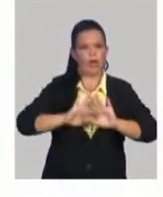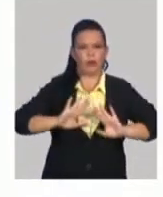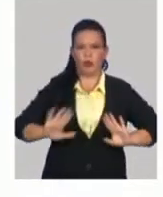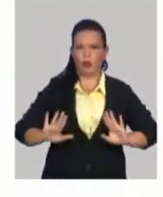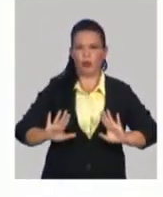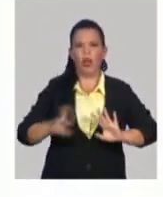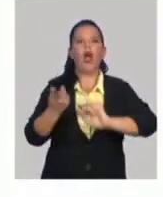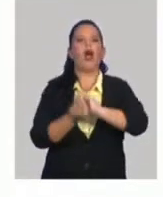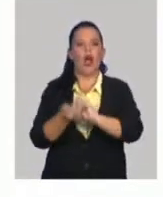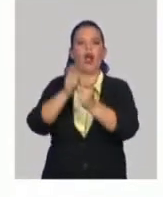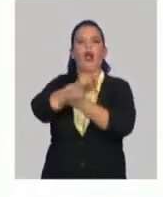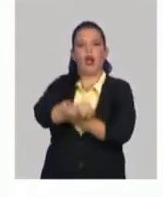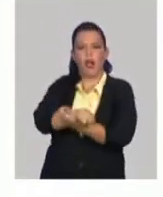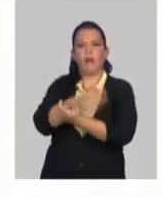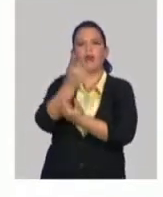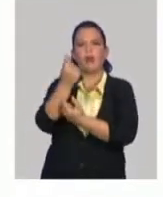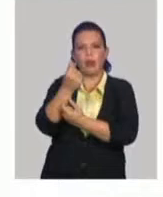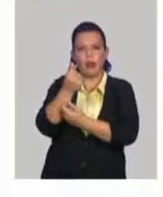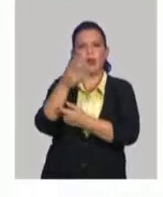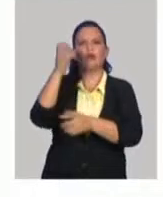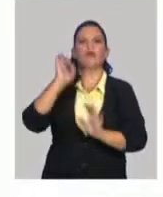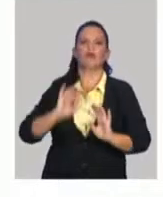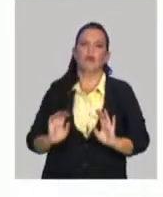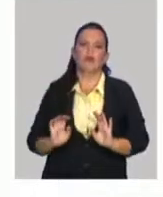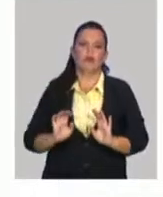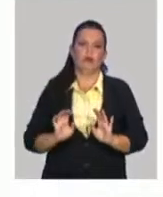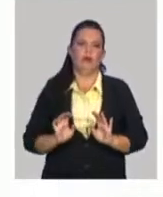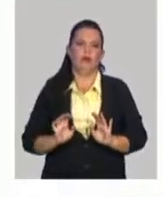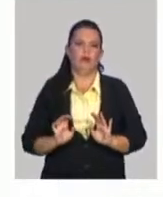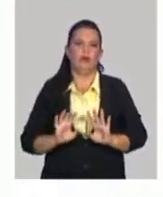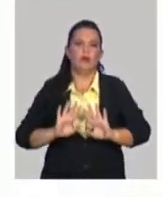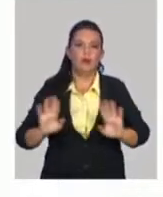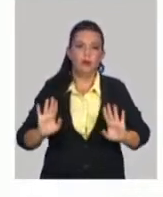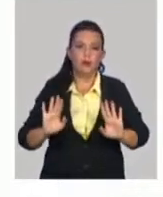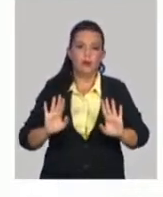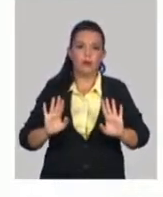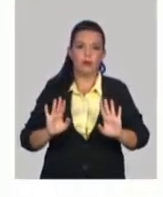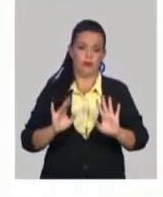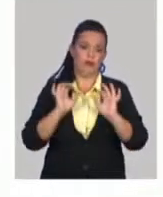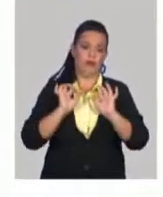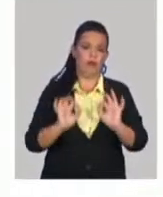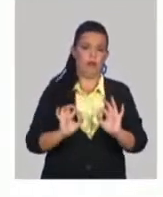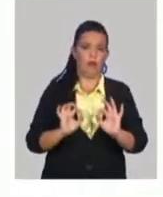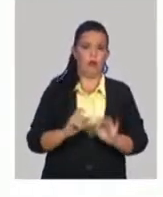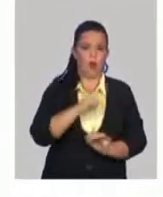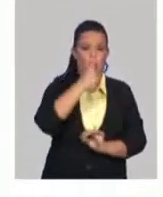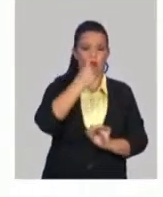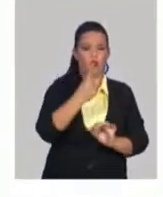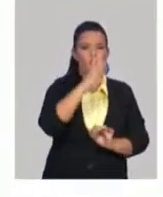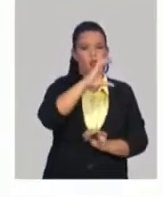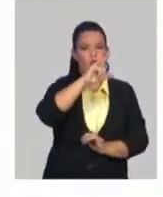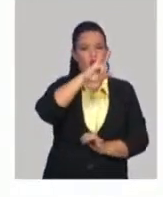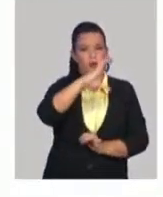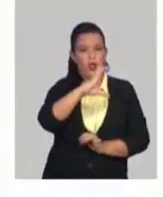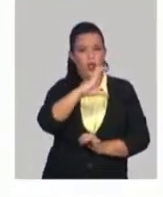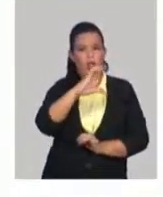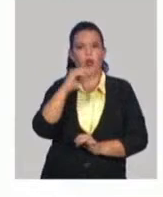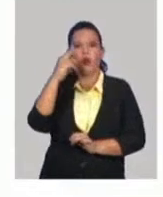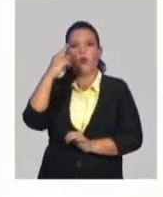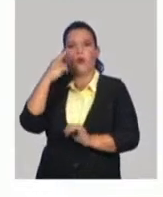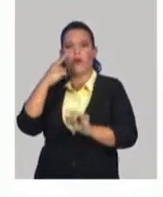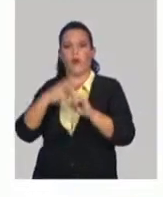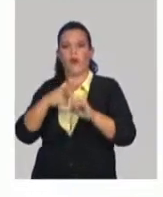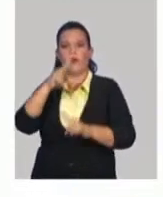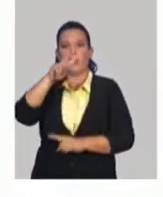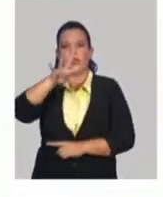a pesos cubanos de uno por 24, es la tasa que está establecida en el país. Ahora, el